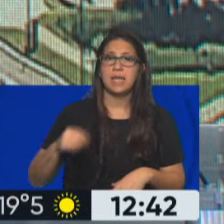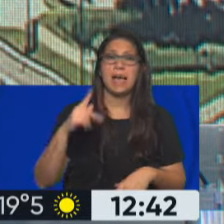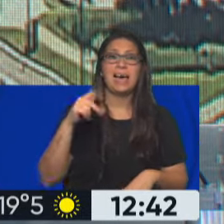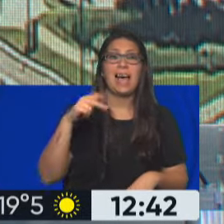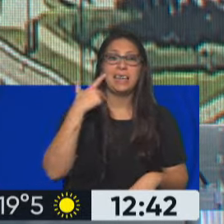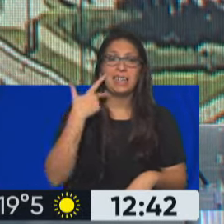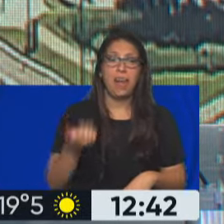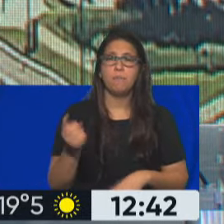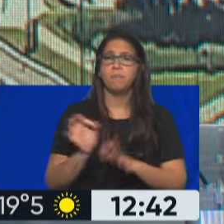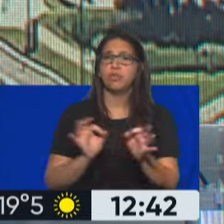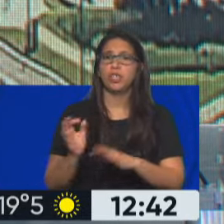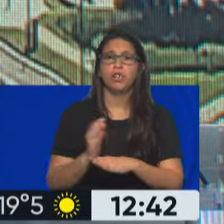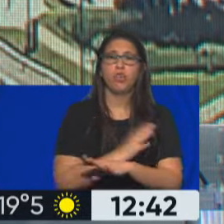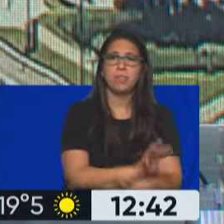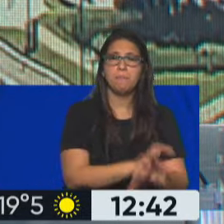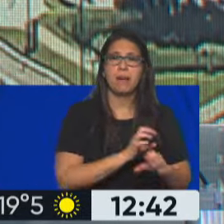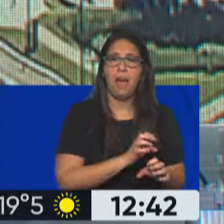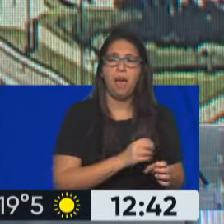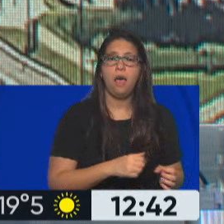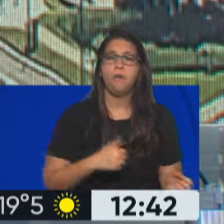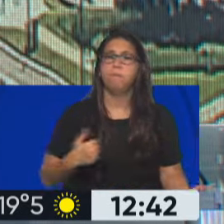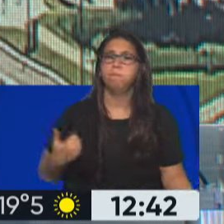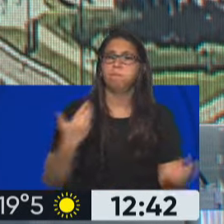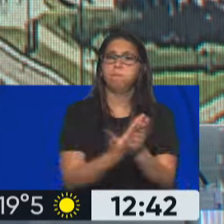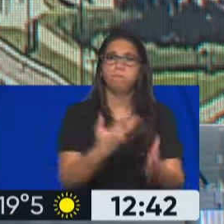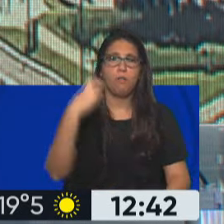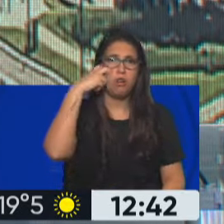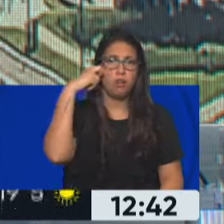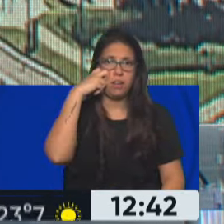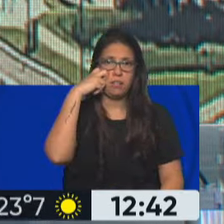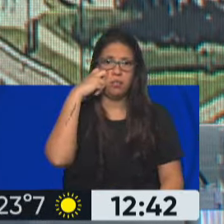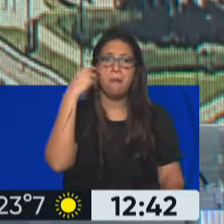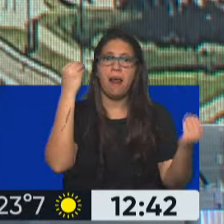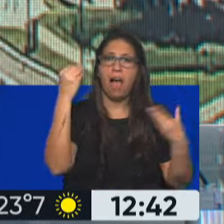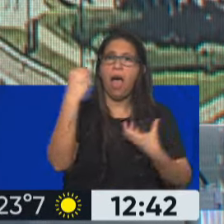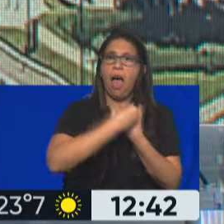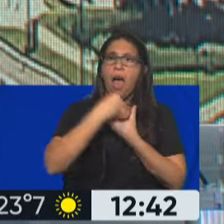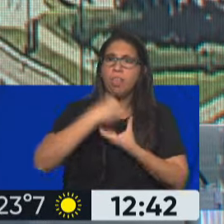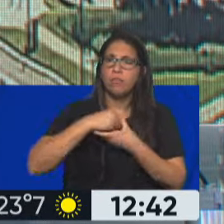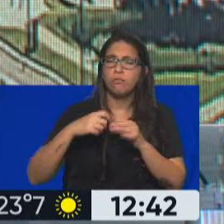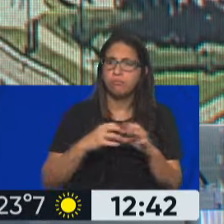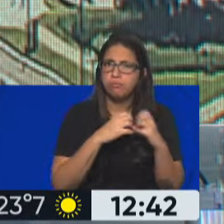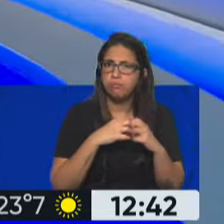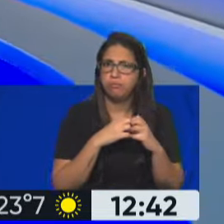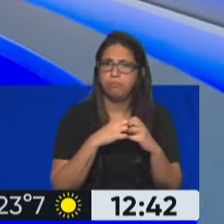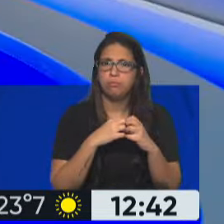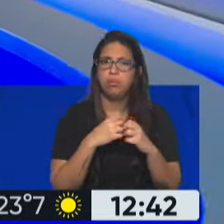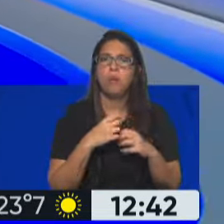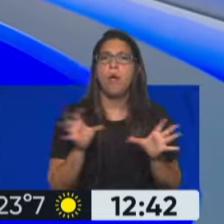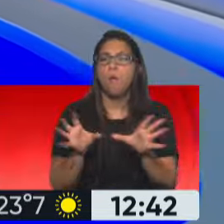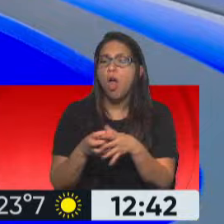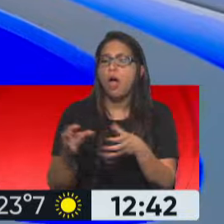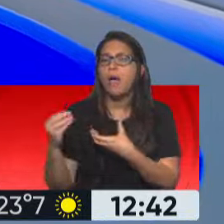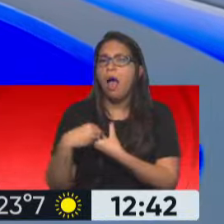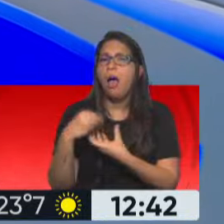anticipados, elévenlos al Congreso, por lo menos en la discusión interna de, no quieren llamarlo interbloque, pero